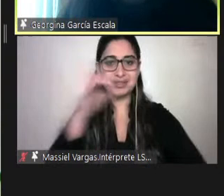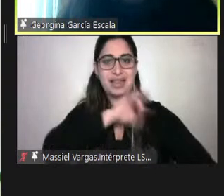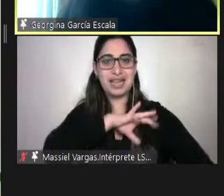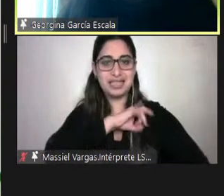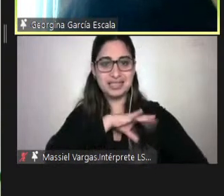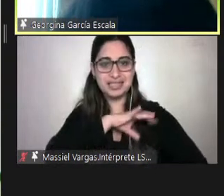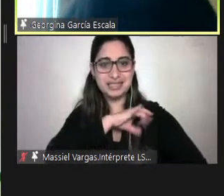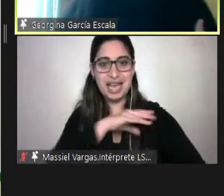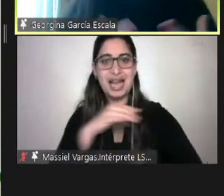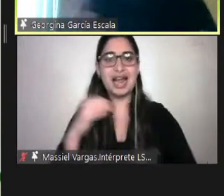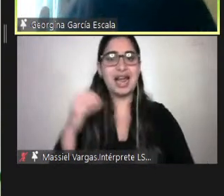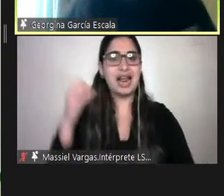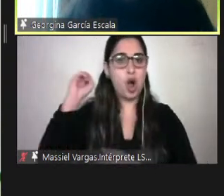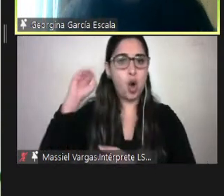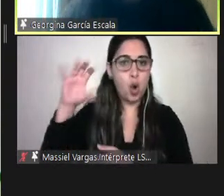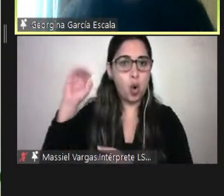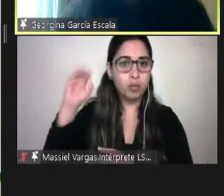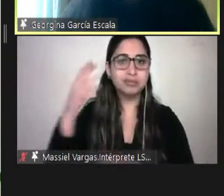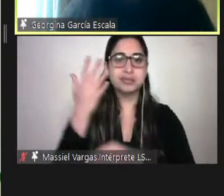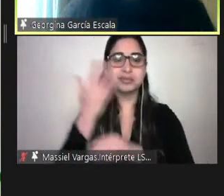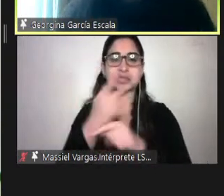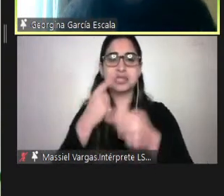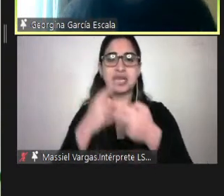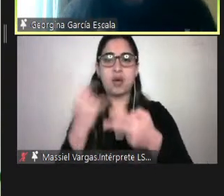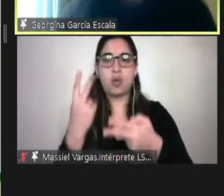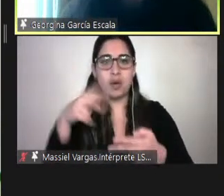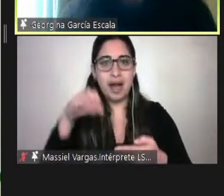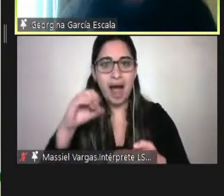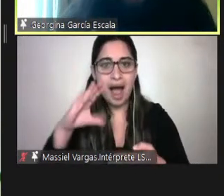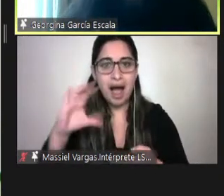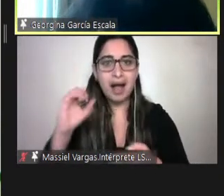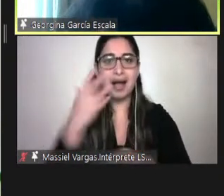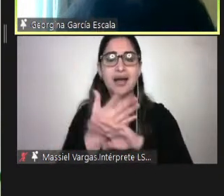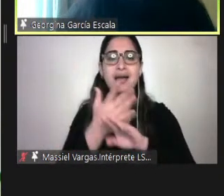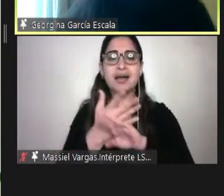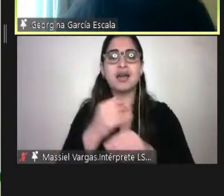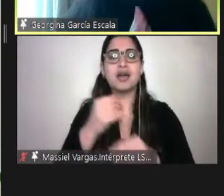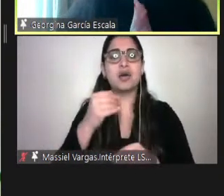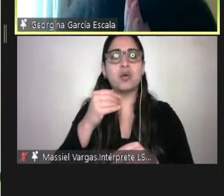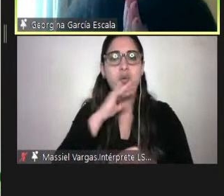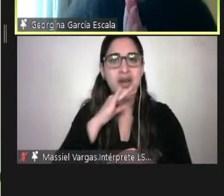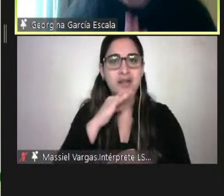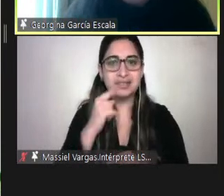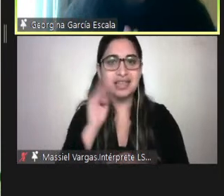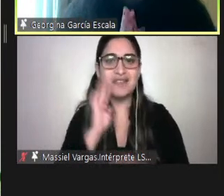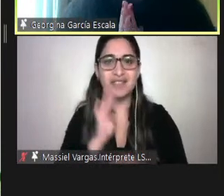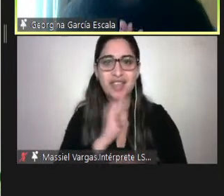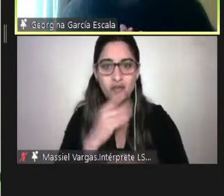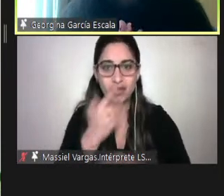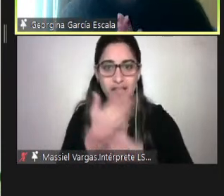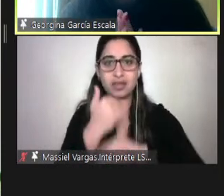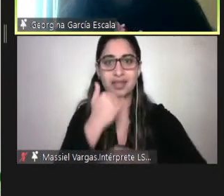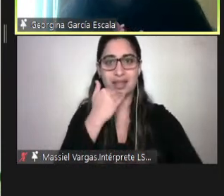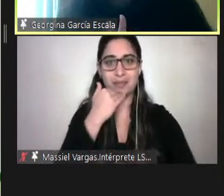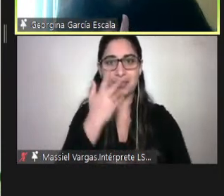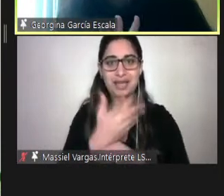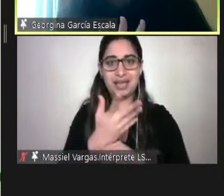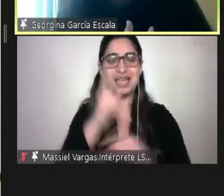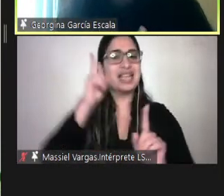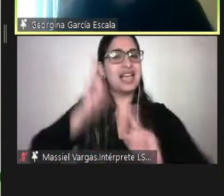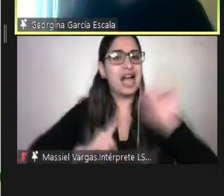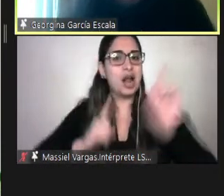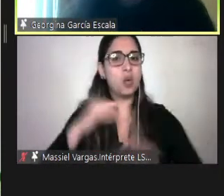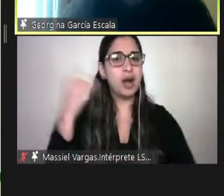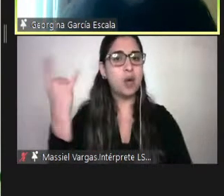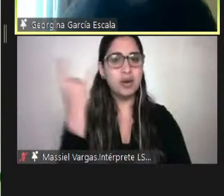UMAC, la UMCE, la Universidad del Bio Bio, entre otras. Y algunas universidades poseen